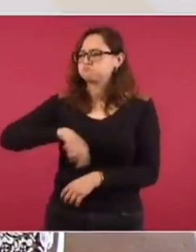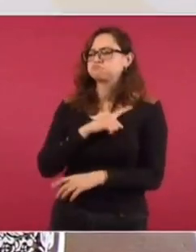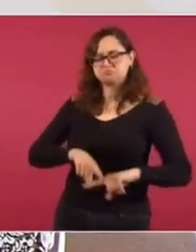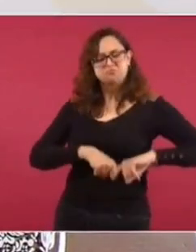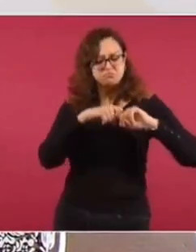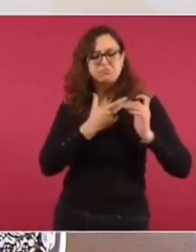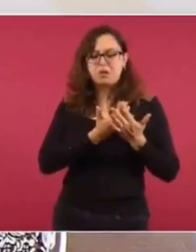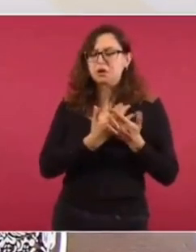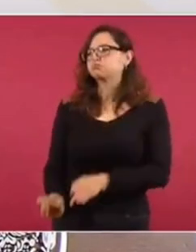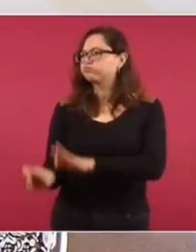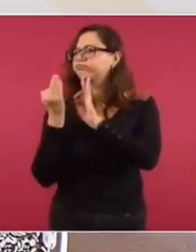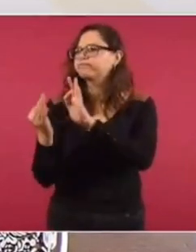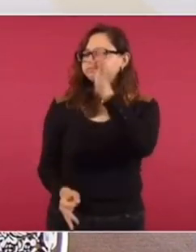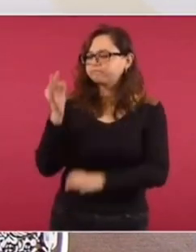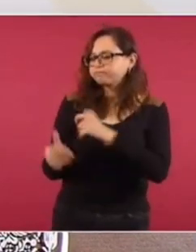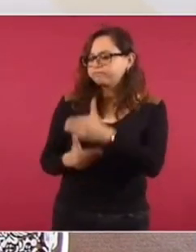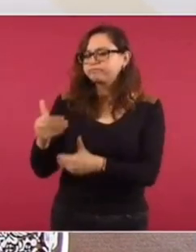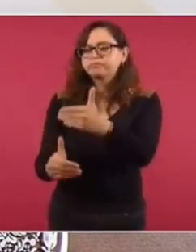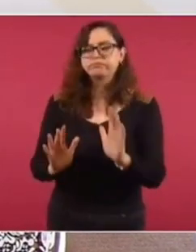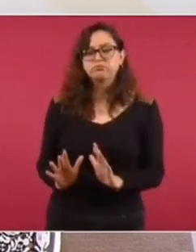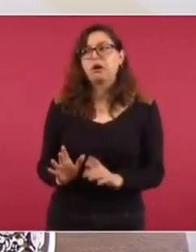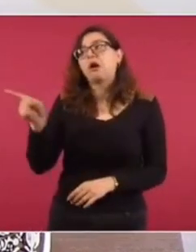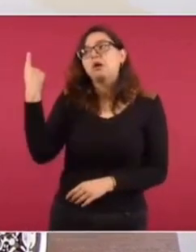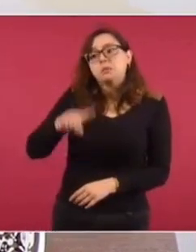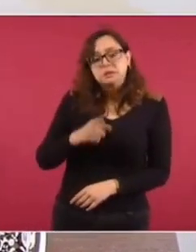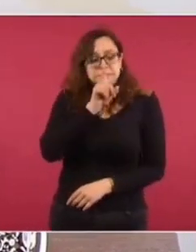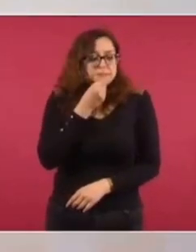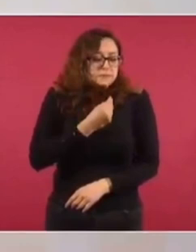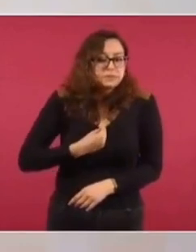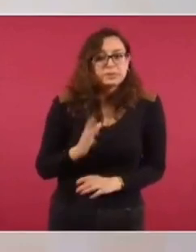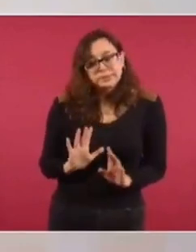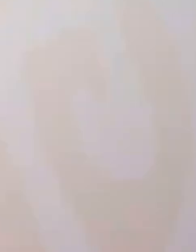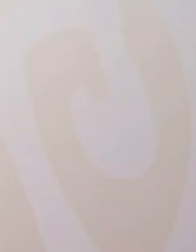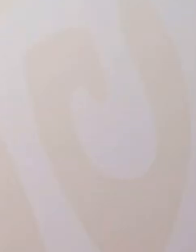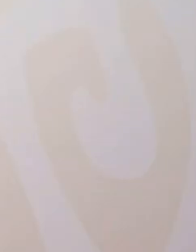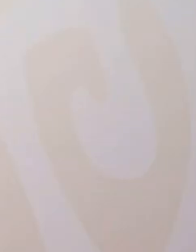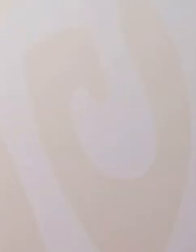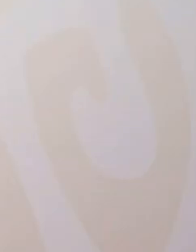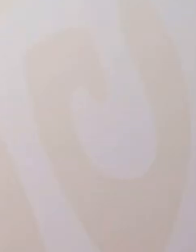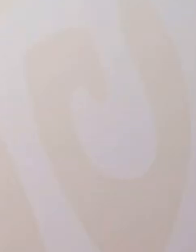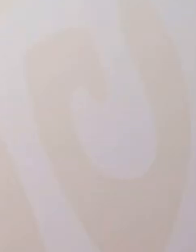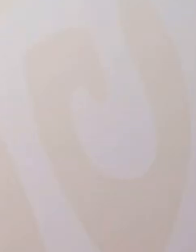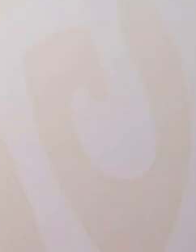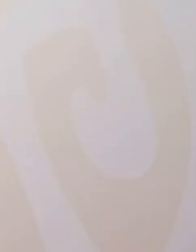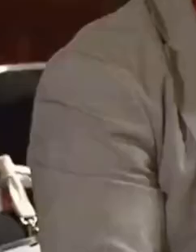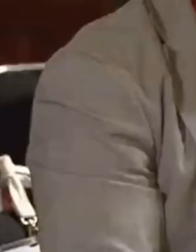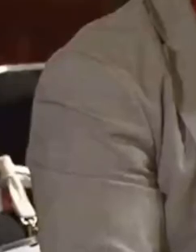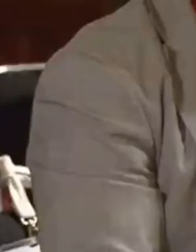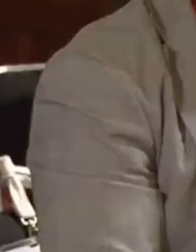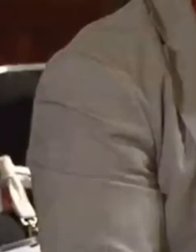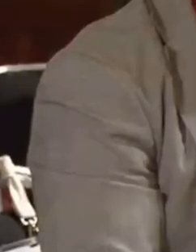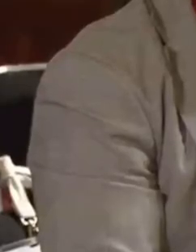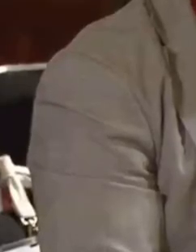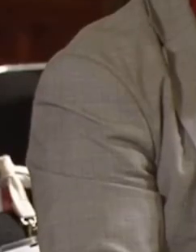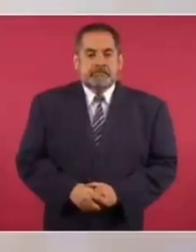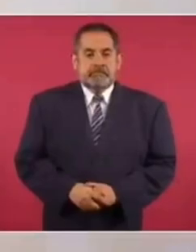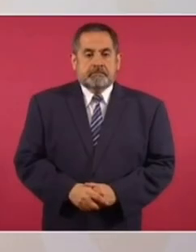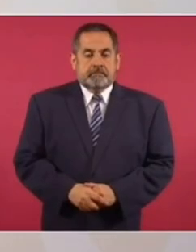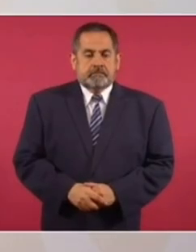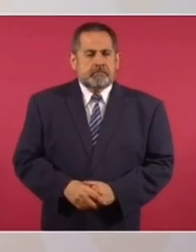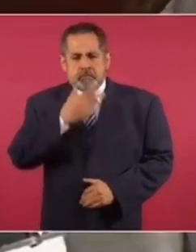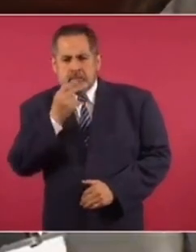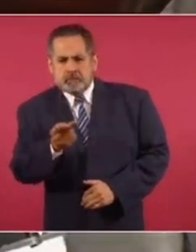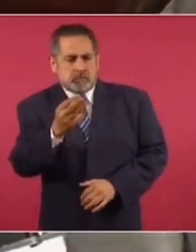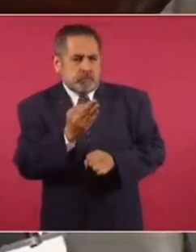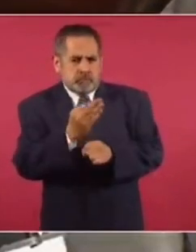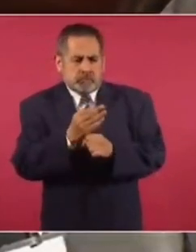respetuosos de las decisiones del Poder Judicial, nada más que no nos dejamos y qué bien que me lo dices porque fíjate que yo no sabía entonces ahora le voy a dar seguimiento. ¿Se